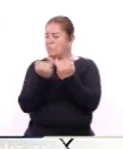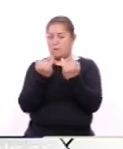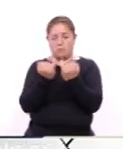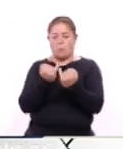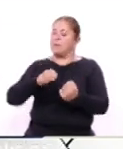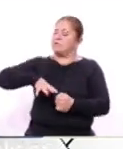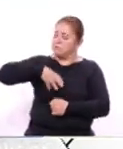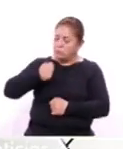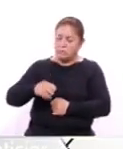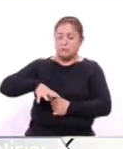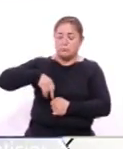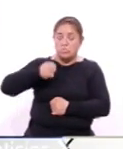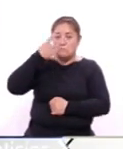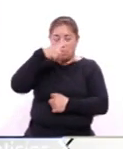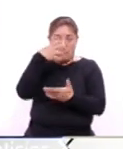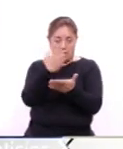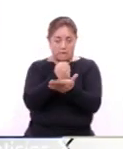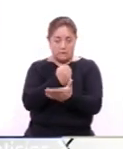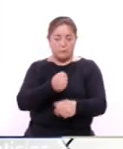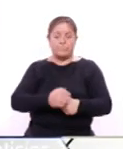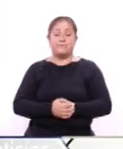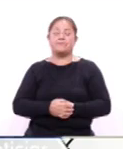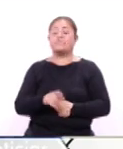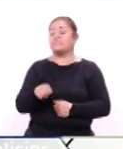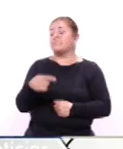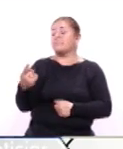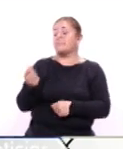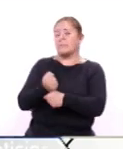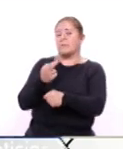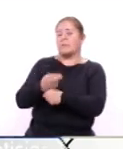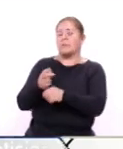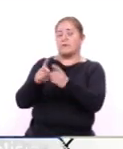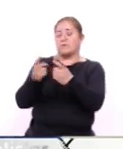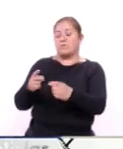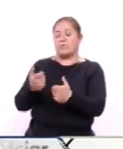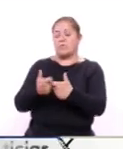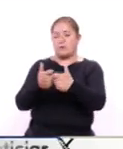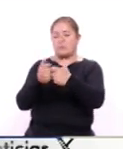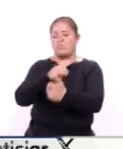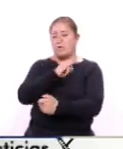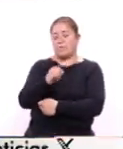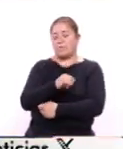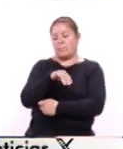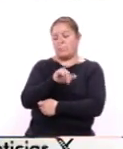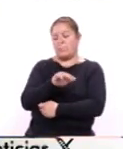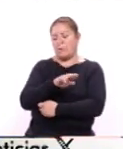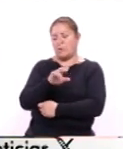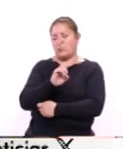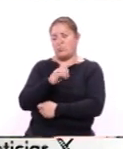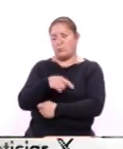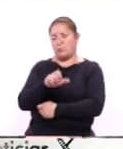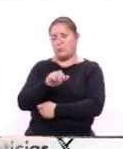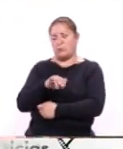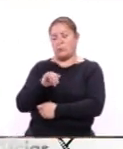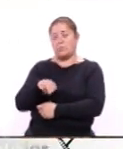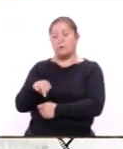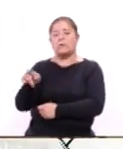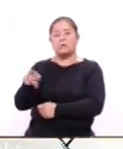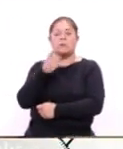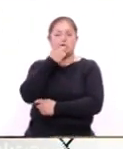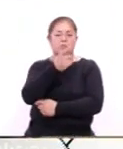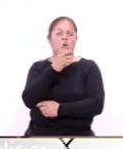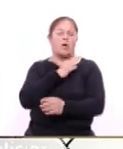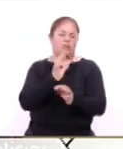adelante este documento. A su vez, el Secretario de Desarrollo Económico, Javier Marroquín Calderón, destacó la importancia del trabajo